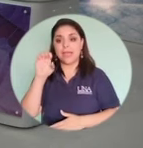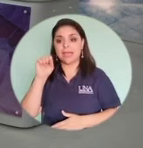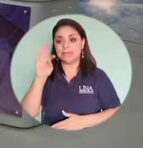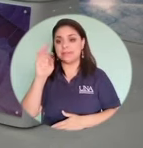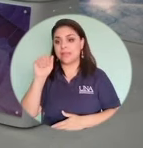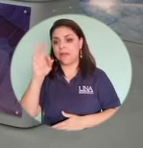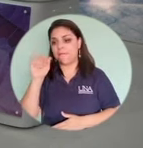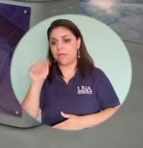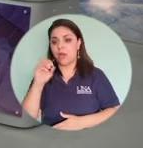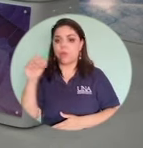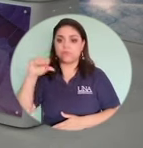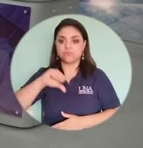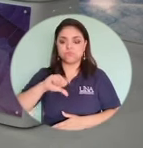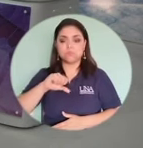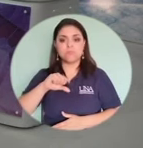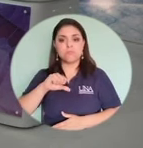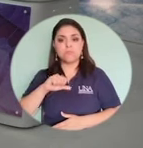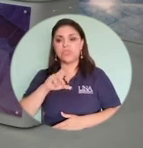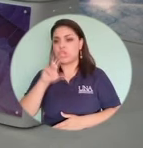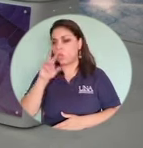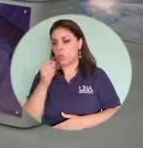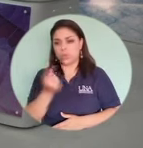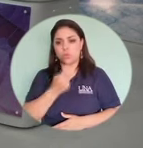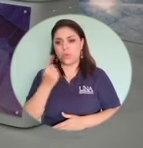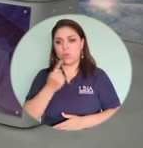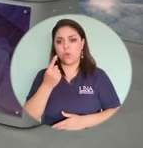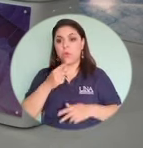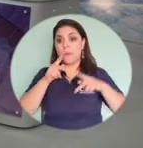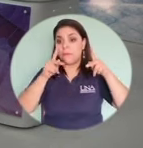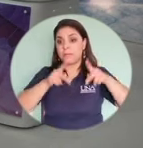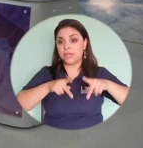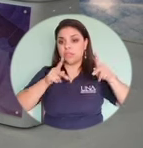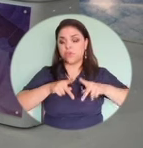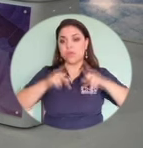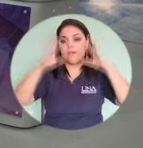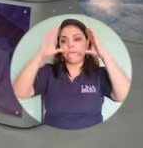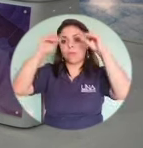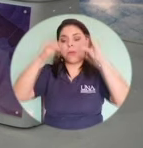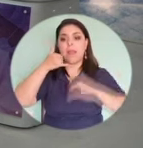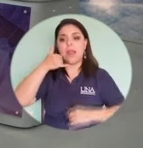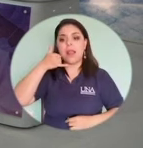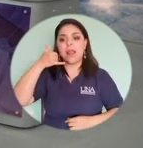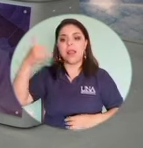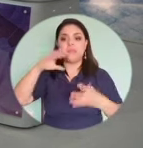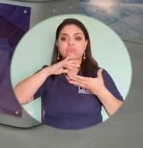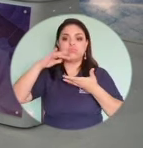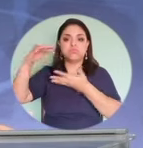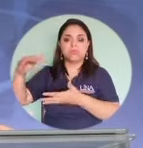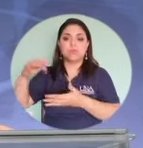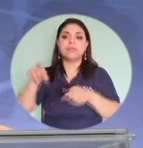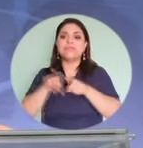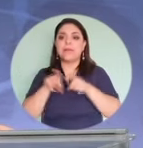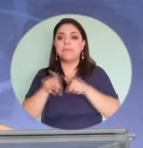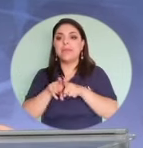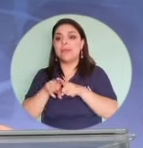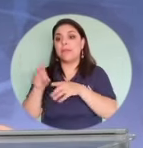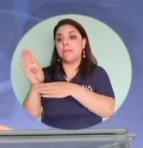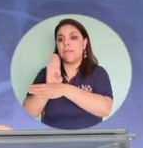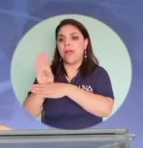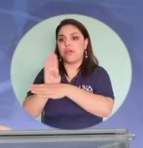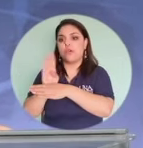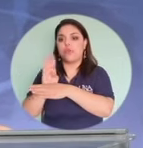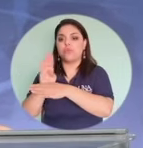estafa o el fraude no se da porque la persona dé sus datos, sino porque se vulnera el sistema cibernético de la institución.